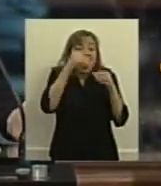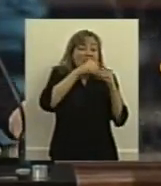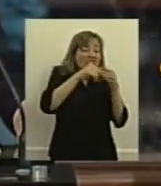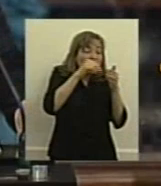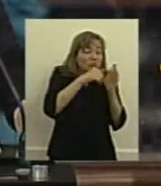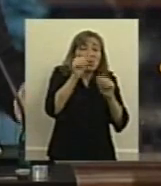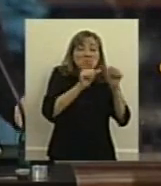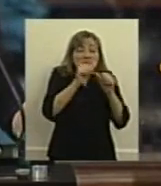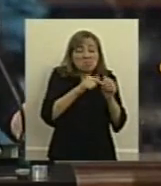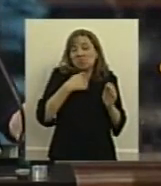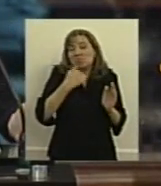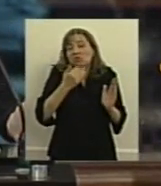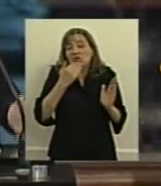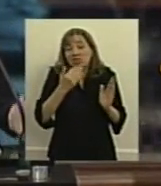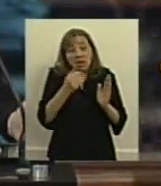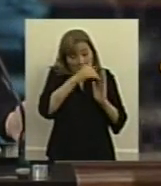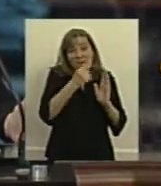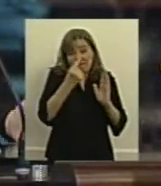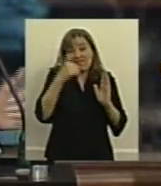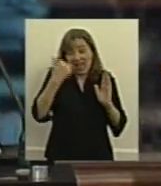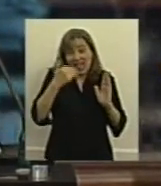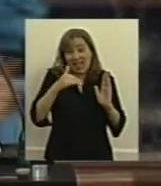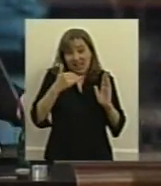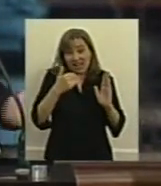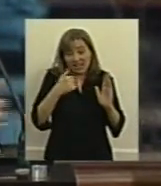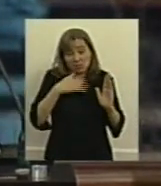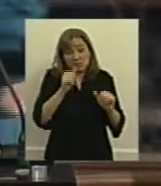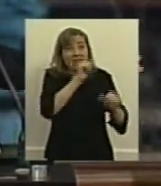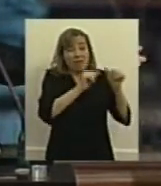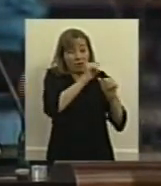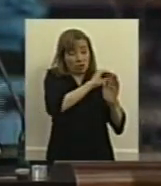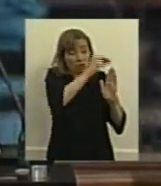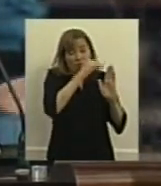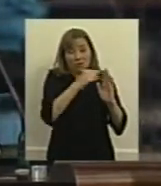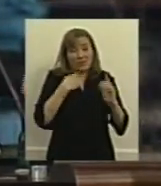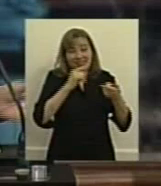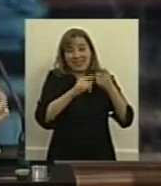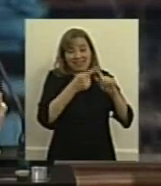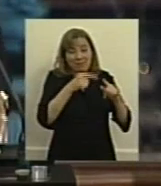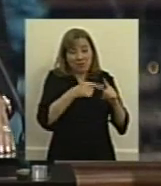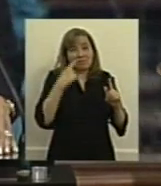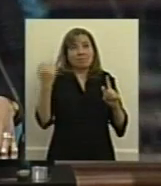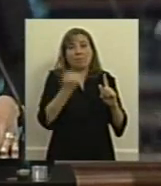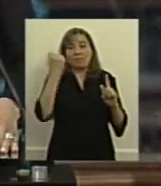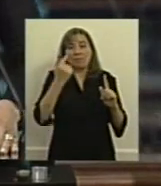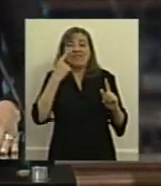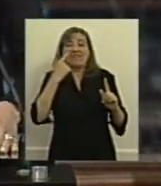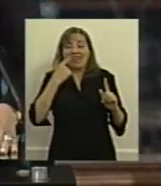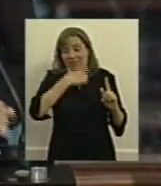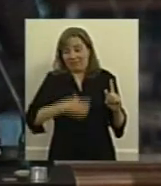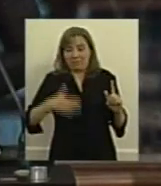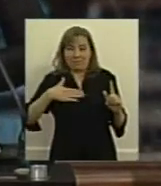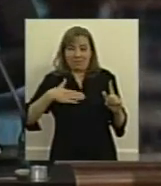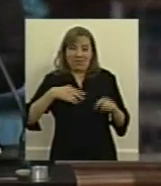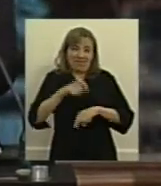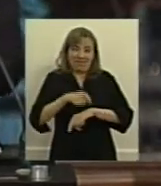serán muy importantes y muy valiosos del laboratorio están vinculados porque claro es una cuestión vital y cuando está la vida de por